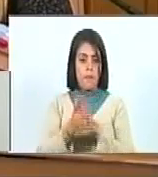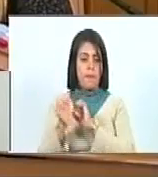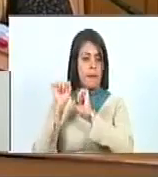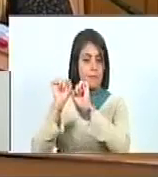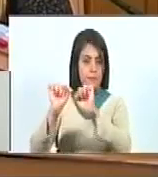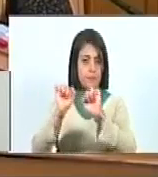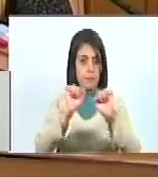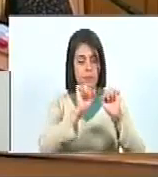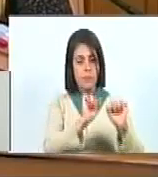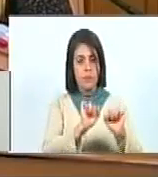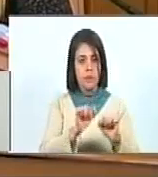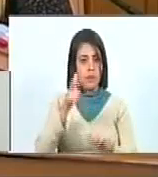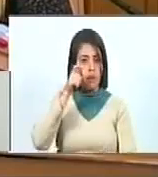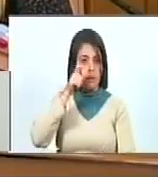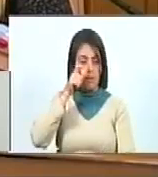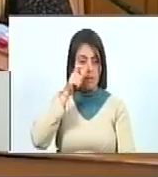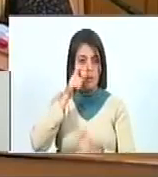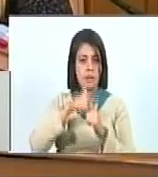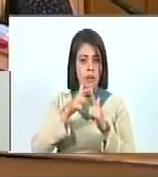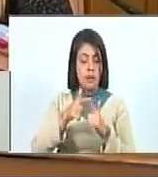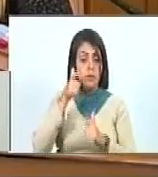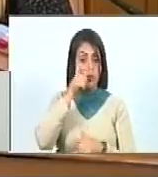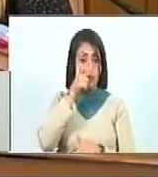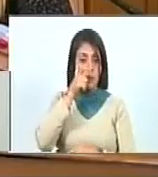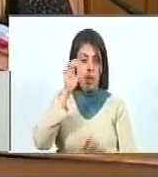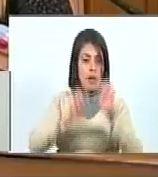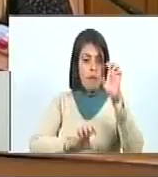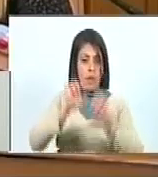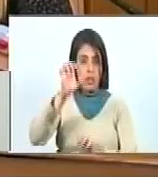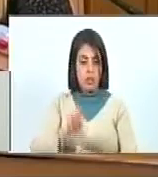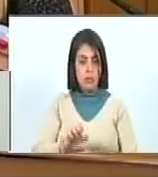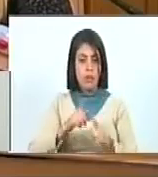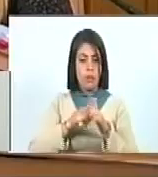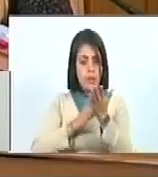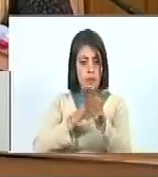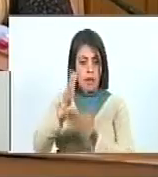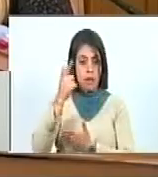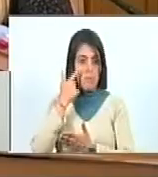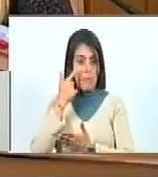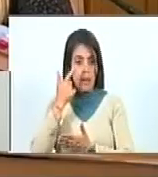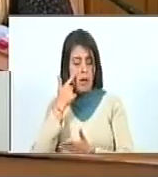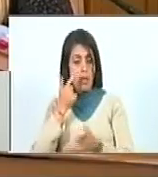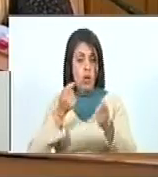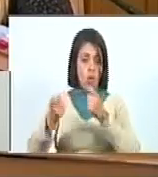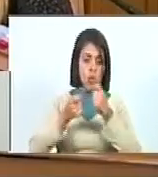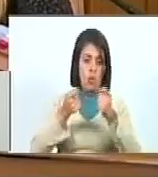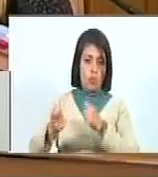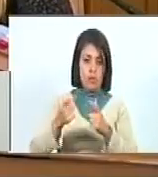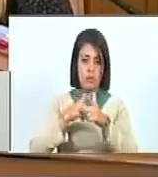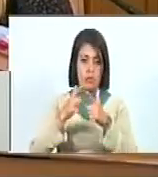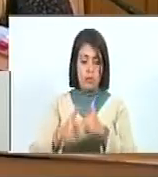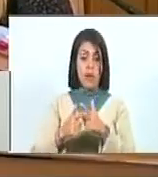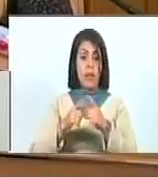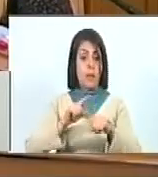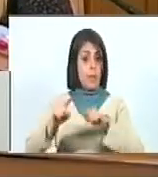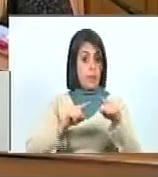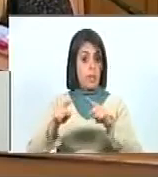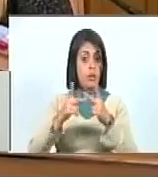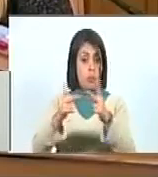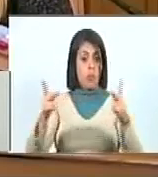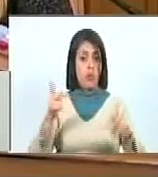prevención, vigilancia, supervisión, evaluación, seguimiento y control de la gestión pública,